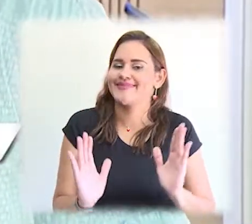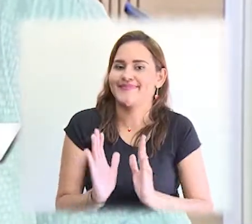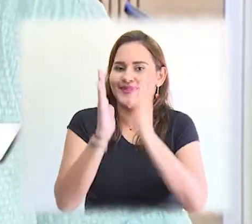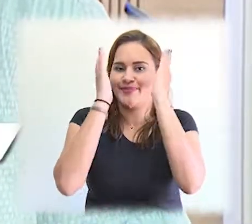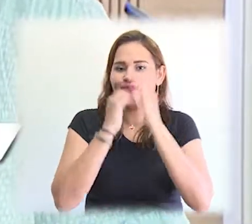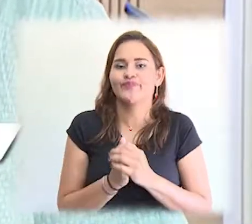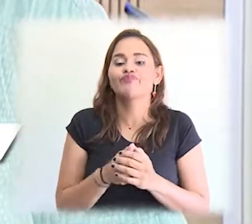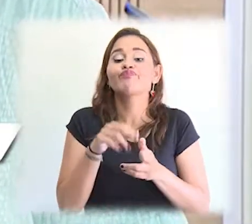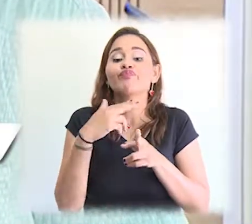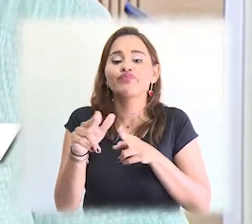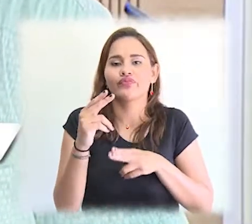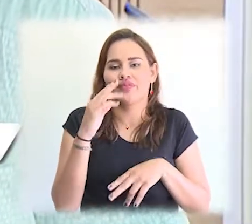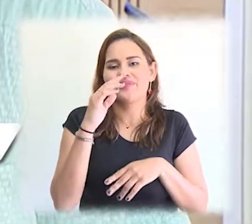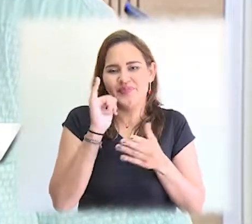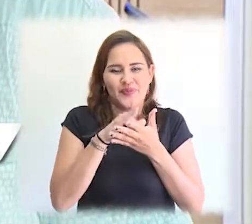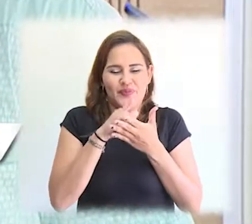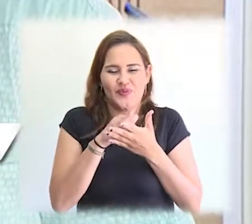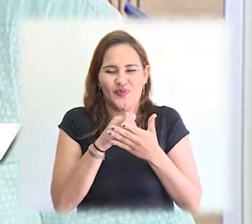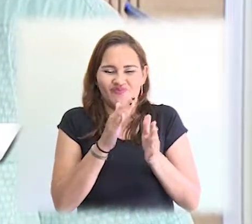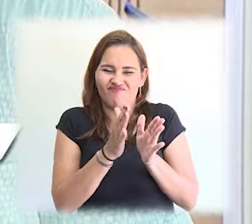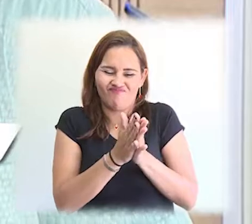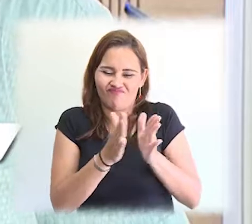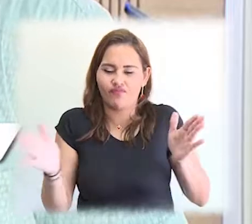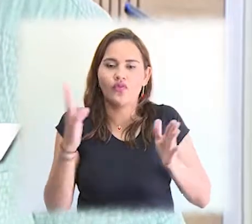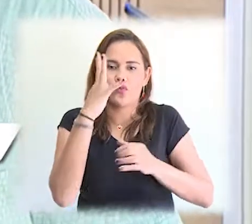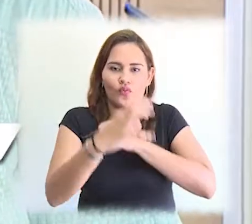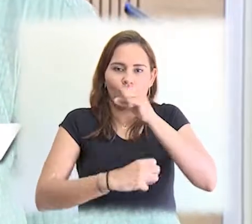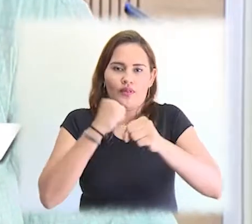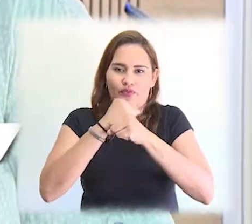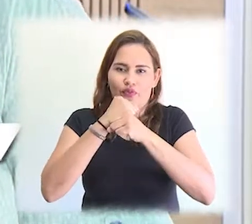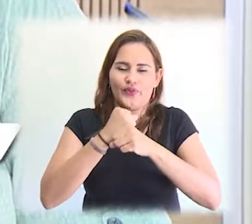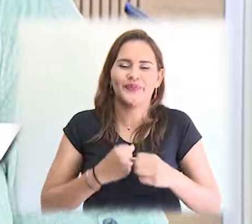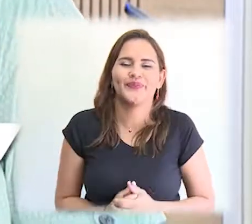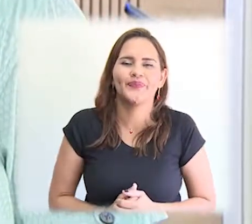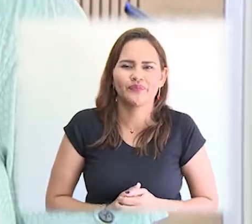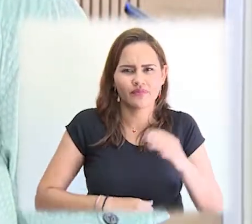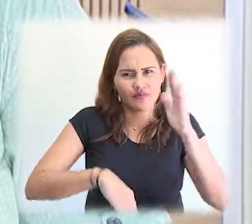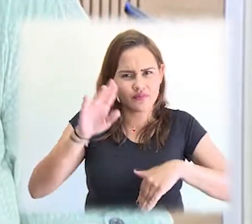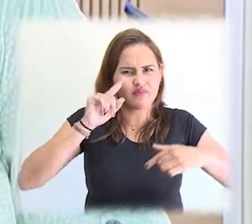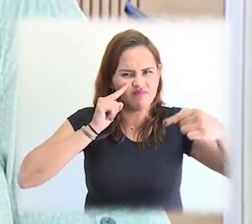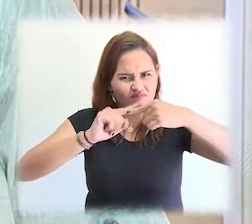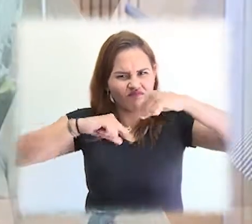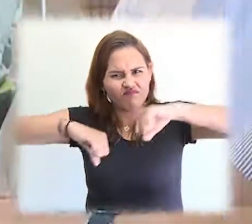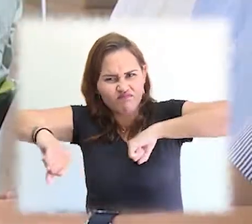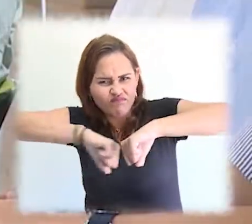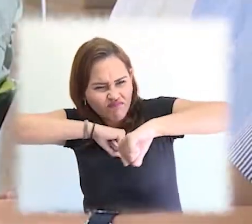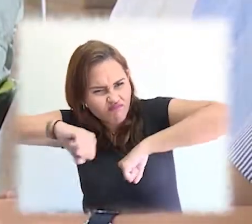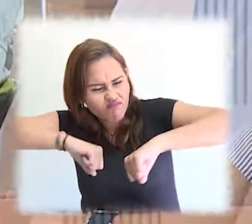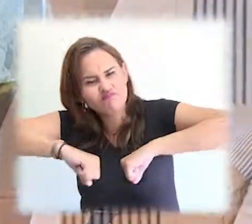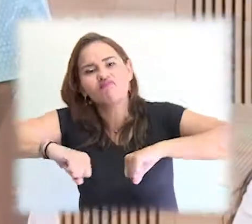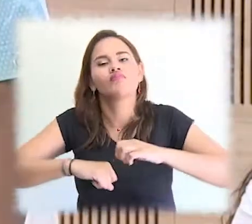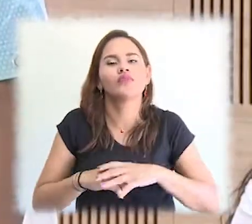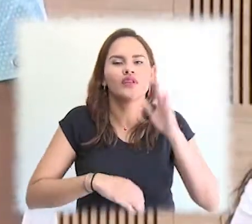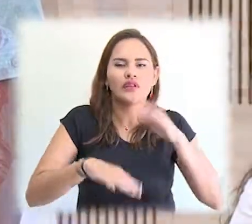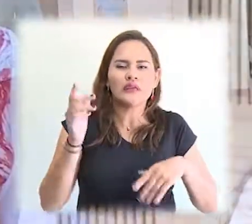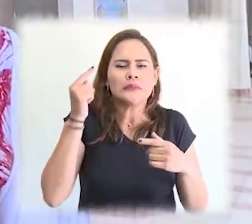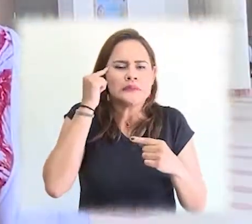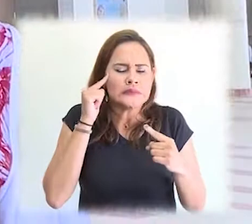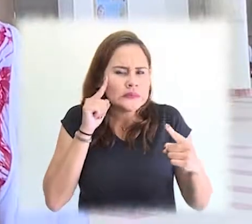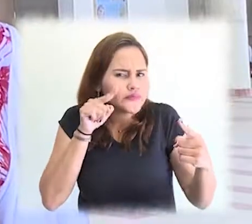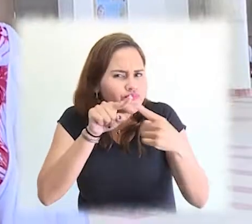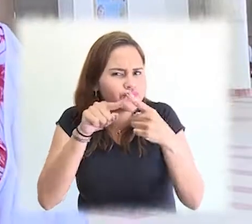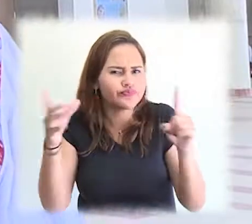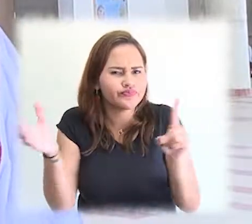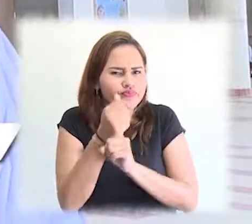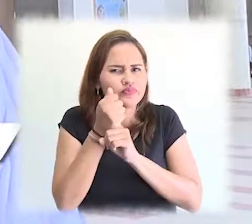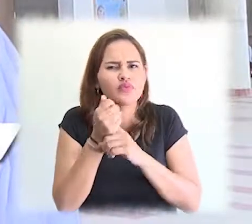los procesos que van a ocurrir en la nación durante este cuatrenio de la presidencia de la república. Y es aquí